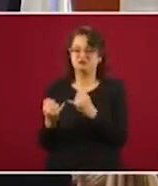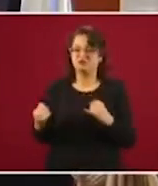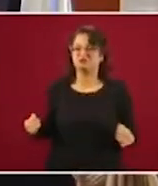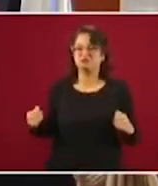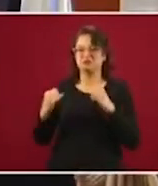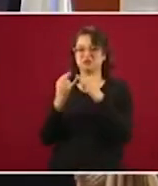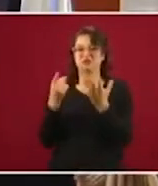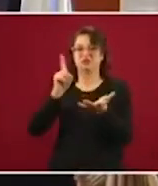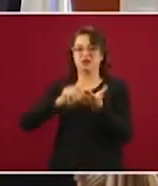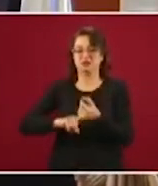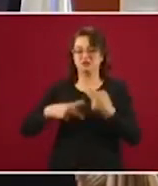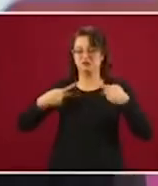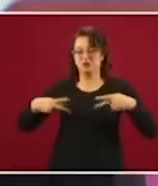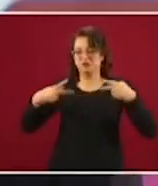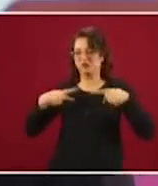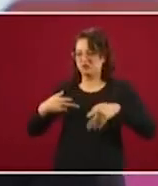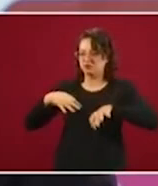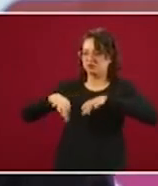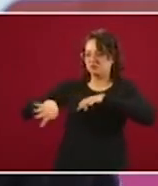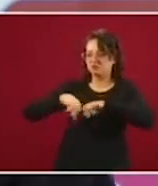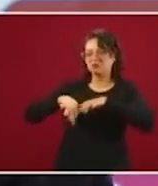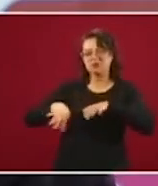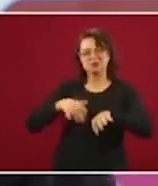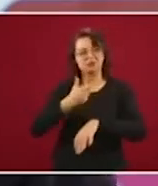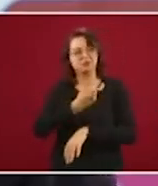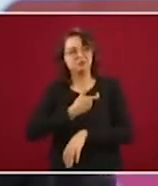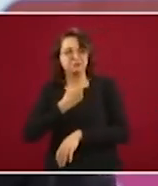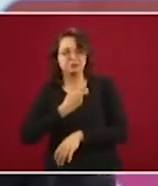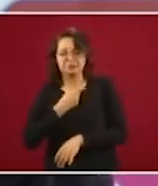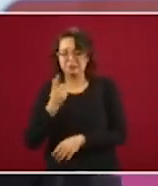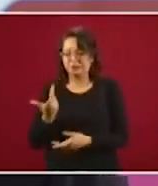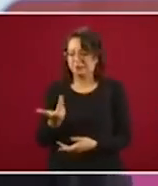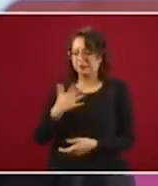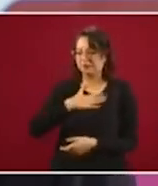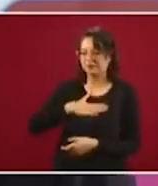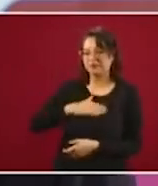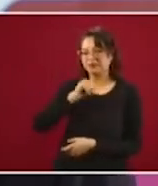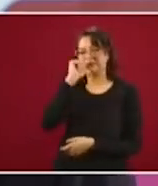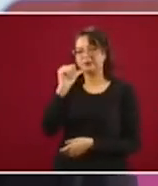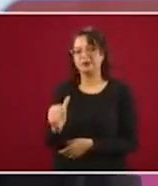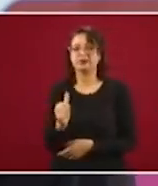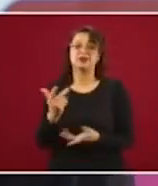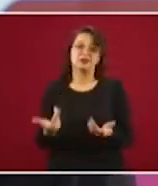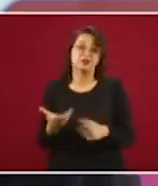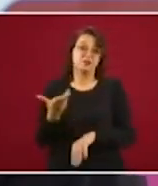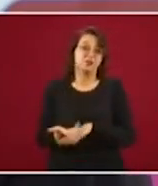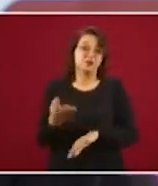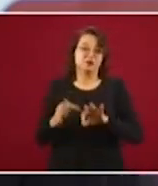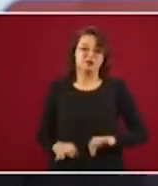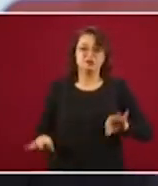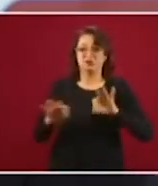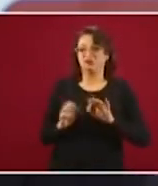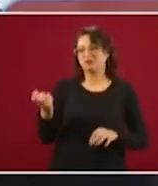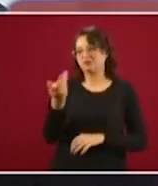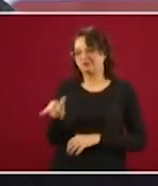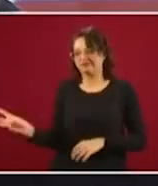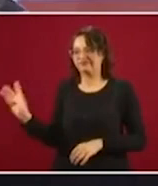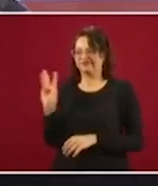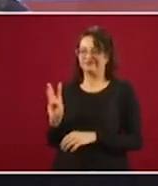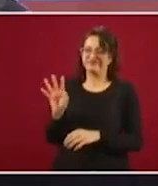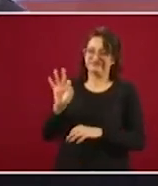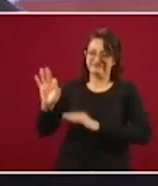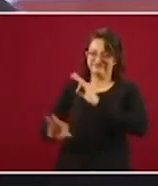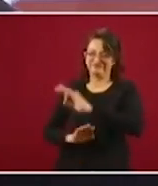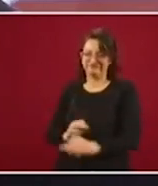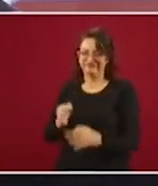tratando de manera justa a su parte más importante, que son las trabajadoras, los trabajadores. Por estas razones,